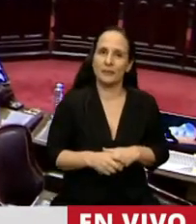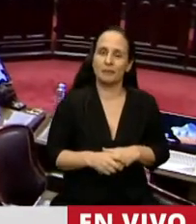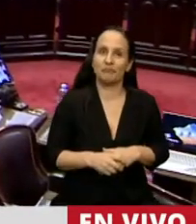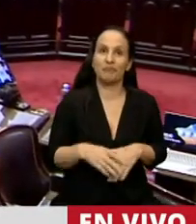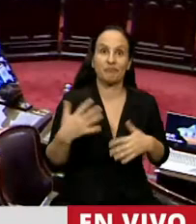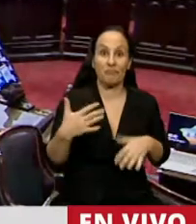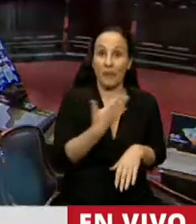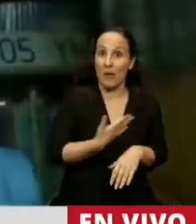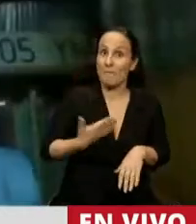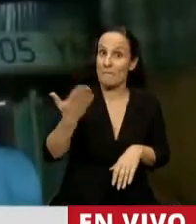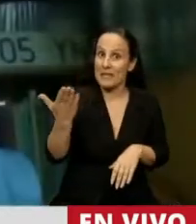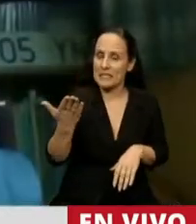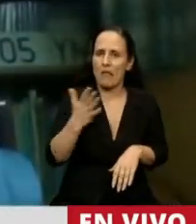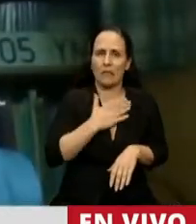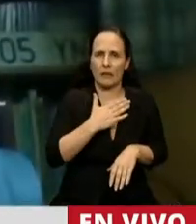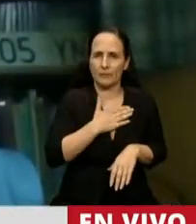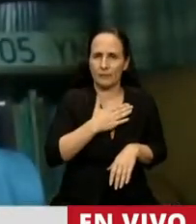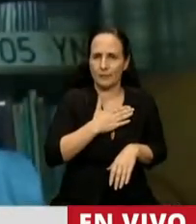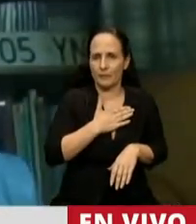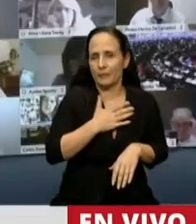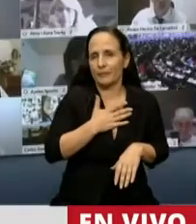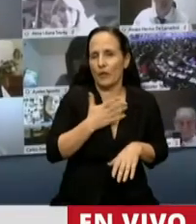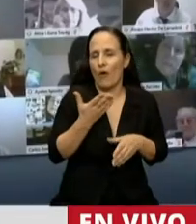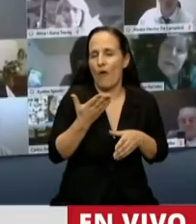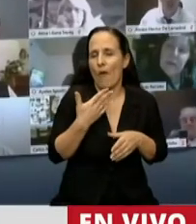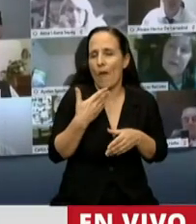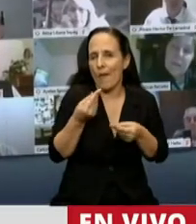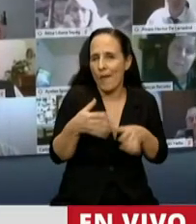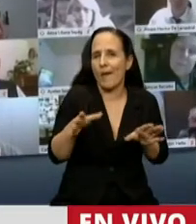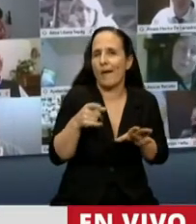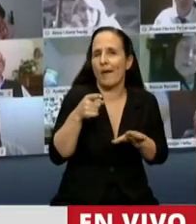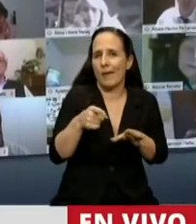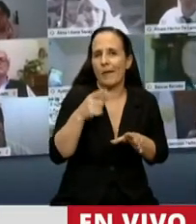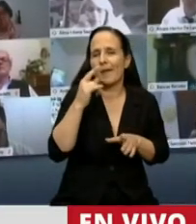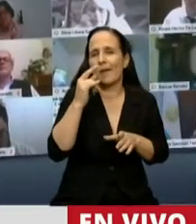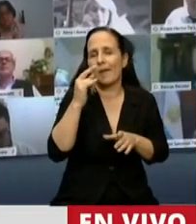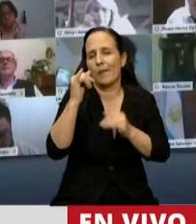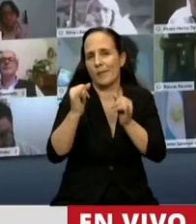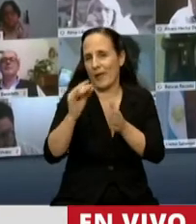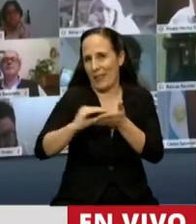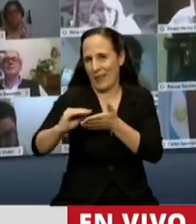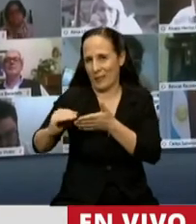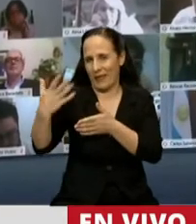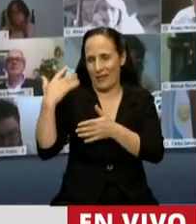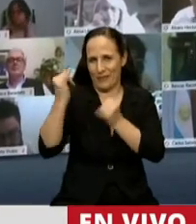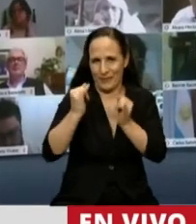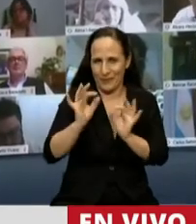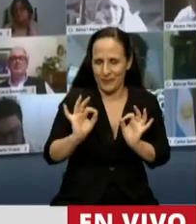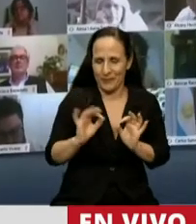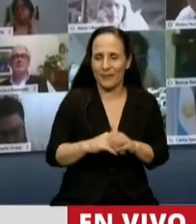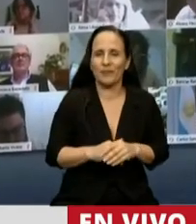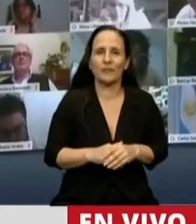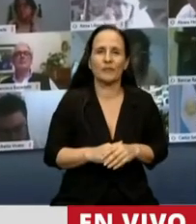Gracias, Presidente. Yo voy a empezar, fuera de todo lo que han manifestado quienes antecedieron en sus discursos,